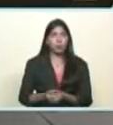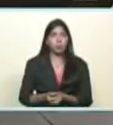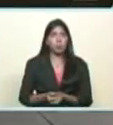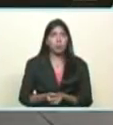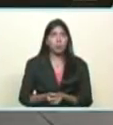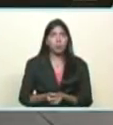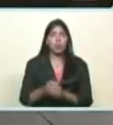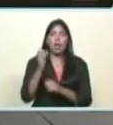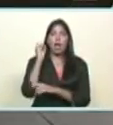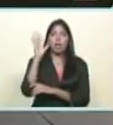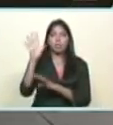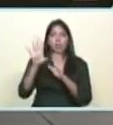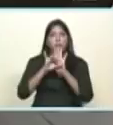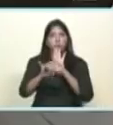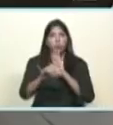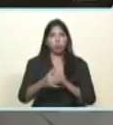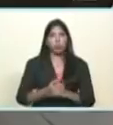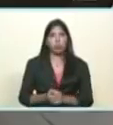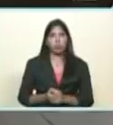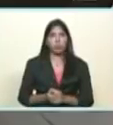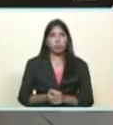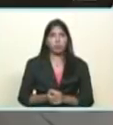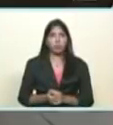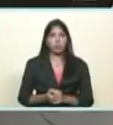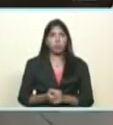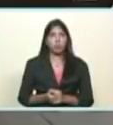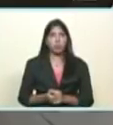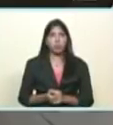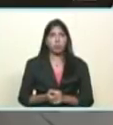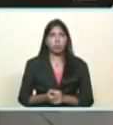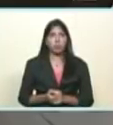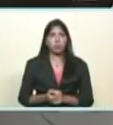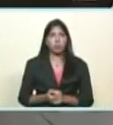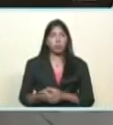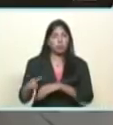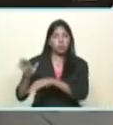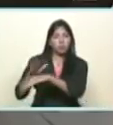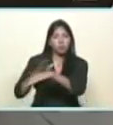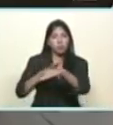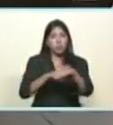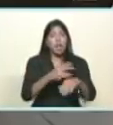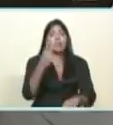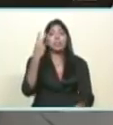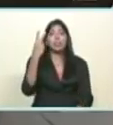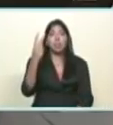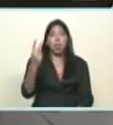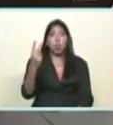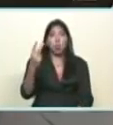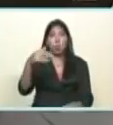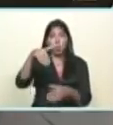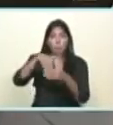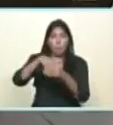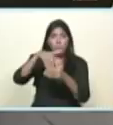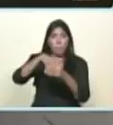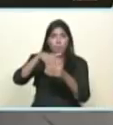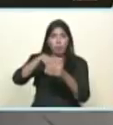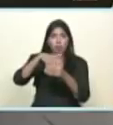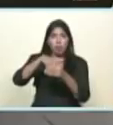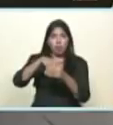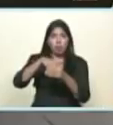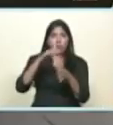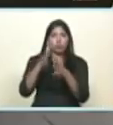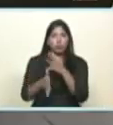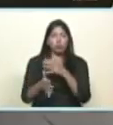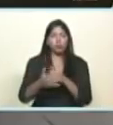la asamblea nacional constituyente ha convocado a la segunda elección de carácter